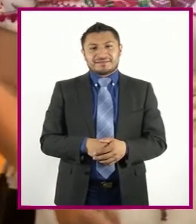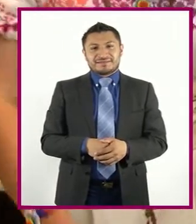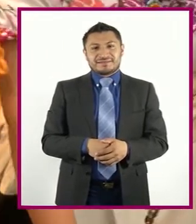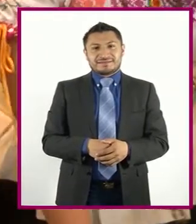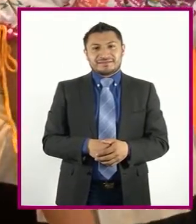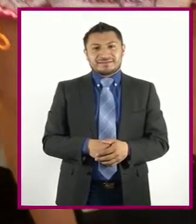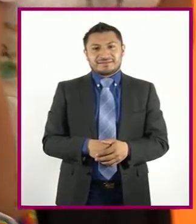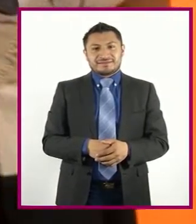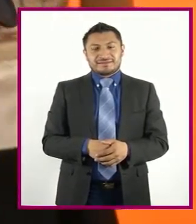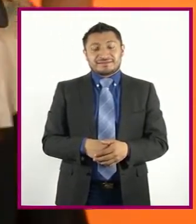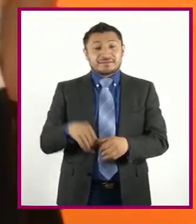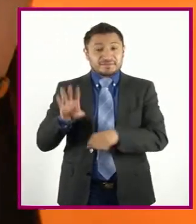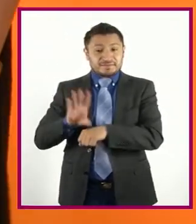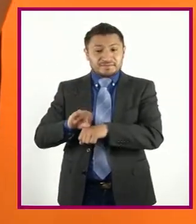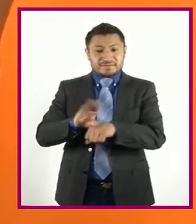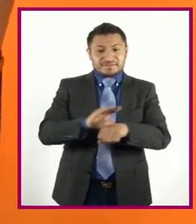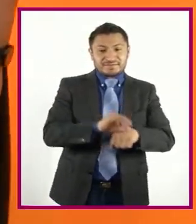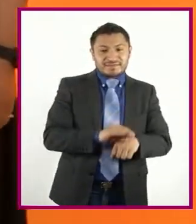Con permiso